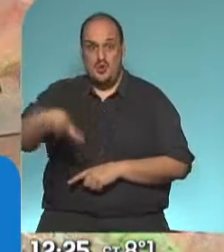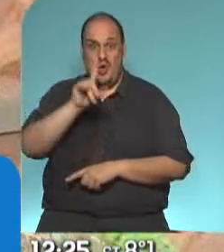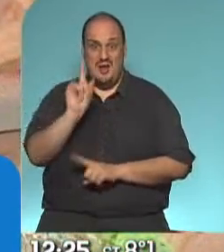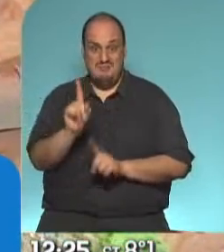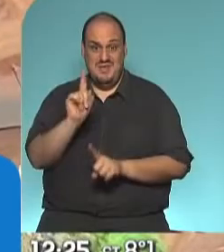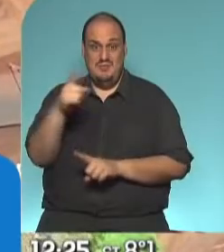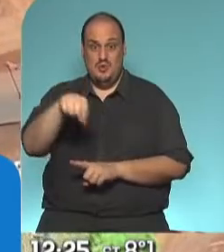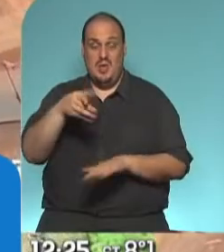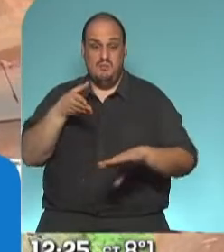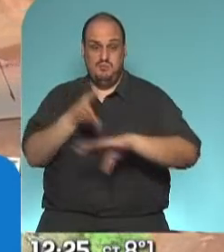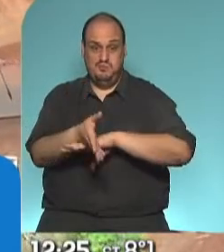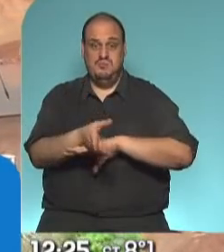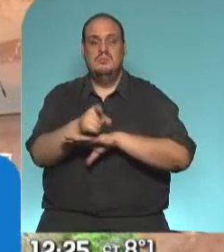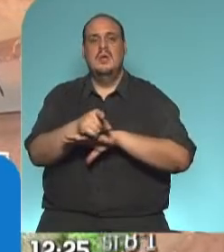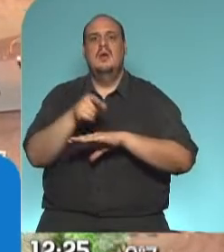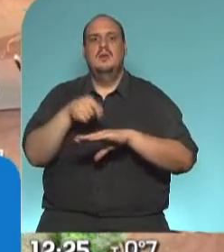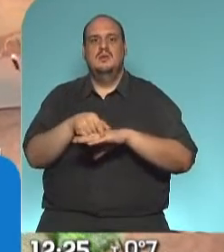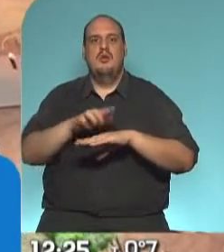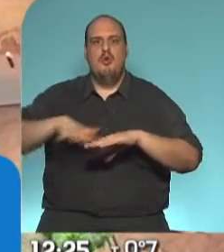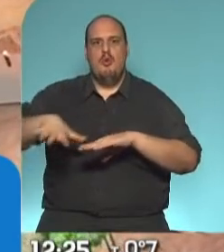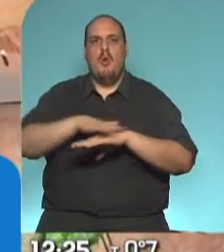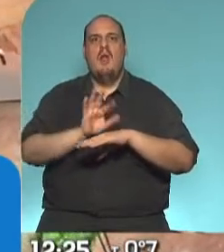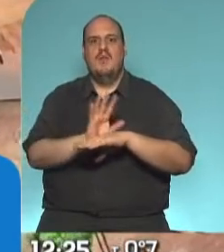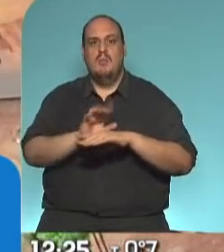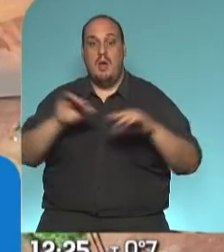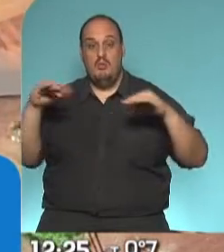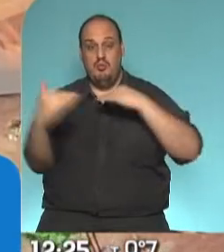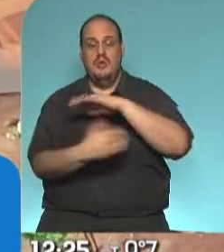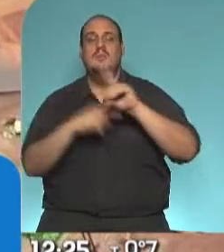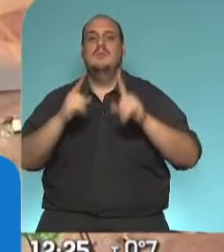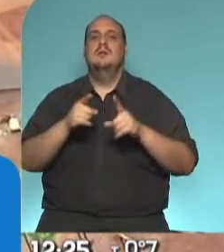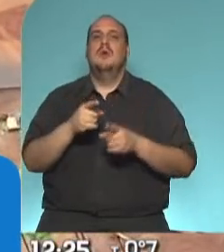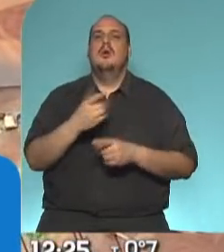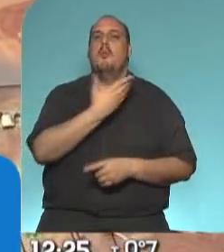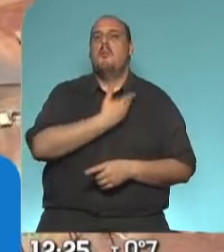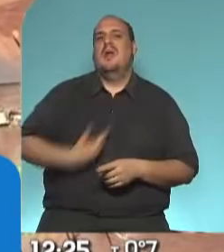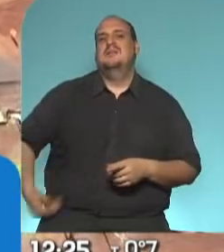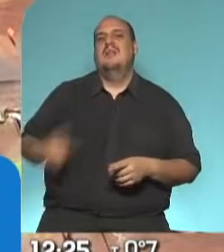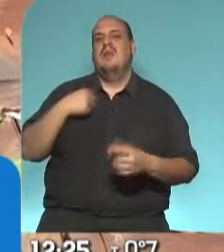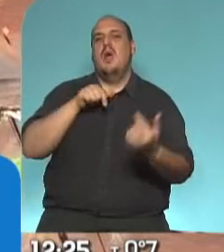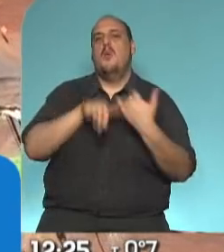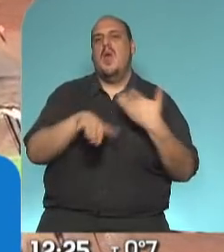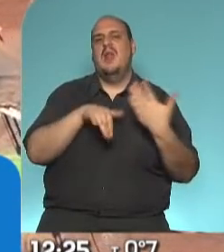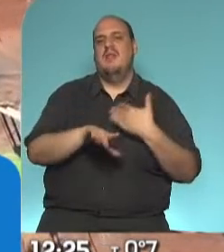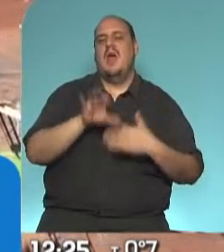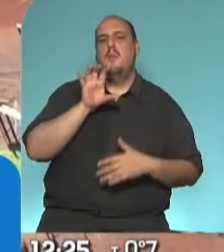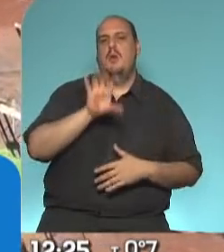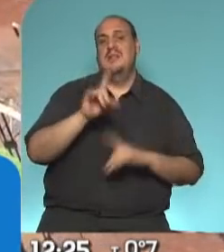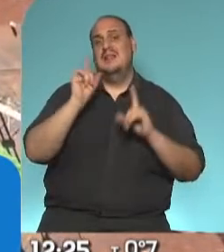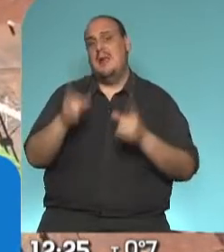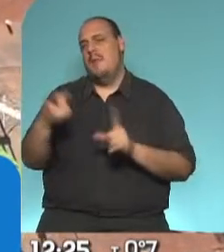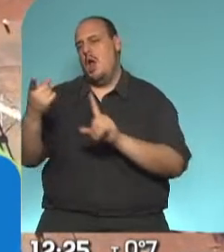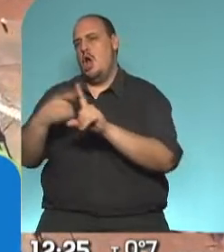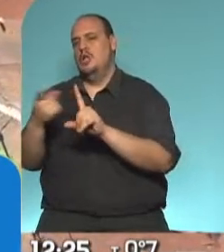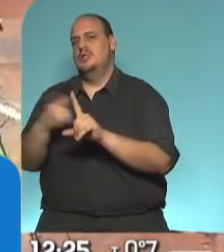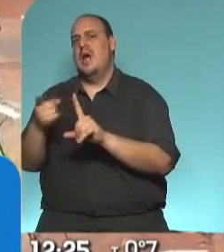puede ingresar, es uno de los nodos que se está haciendo con el presidente de Vialidad Provincial, con el responsable de Vialidad Nacional en la provincia,